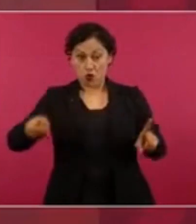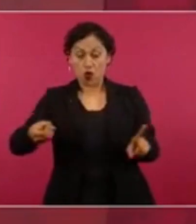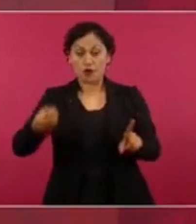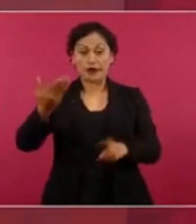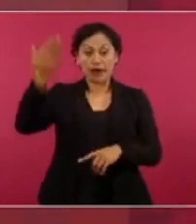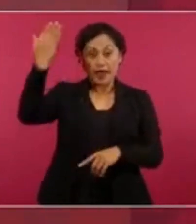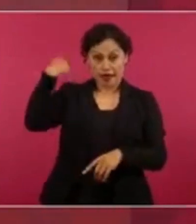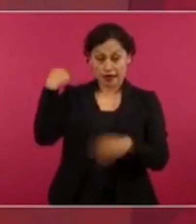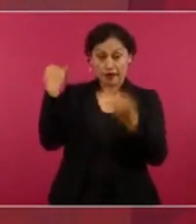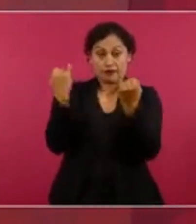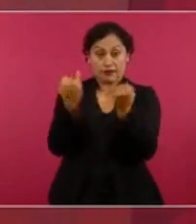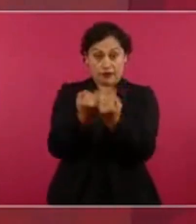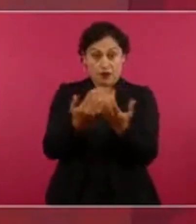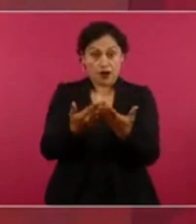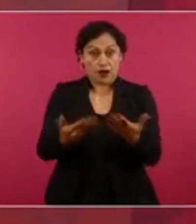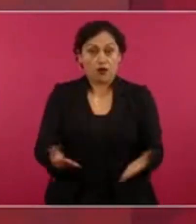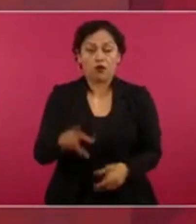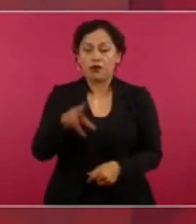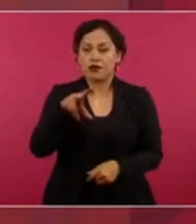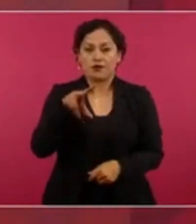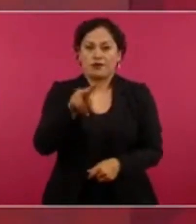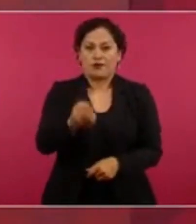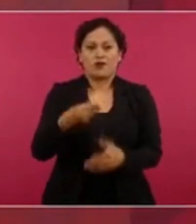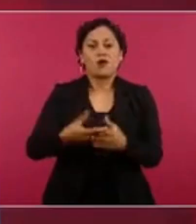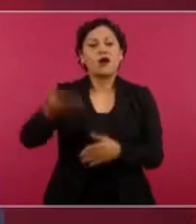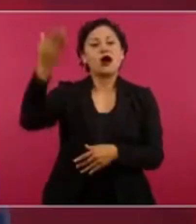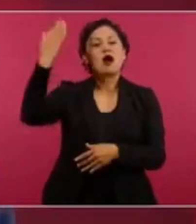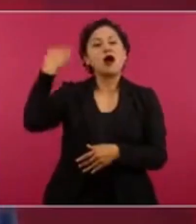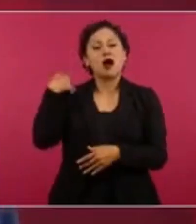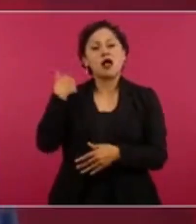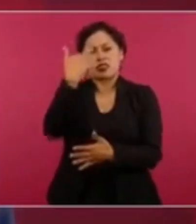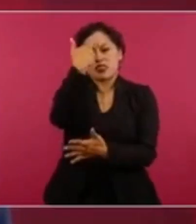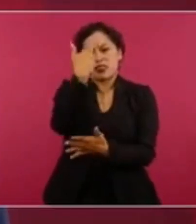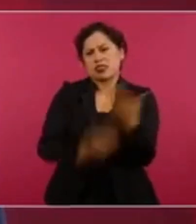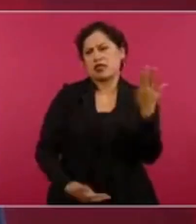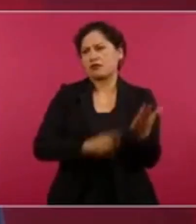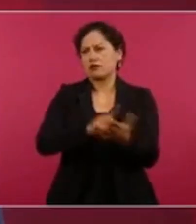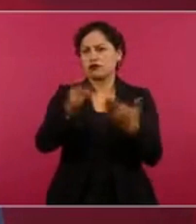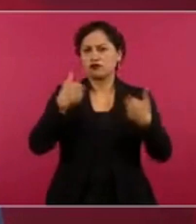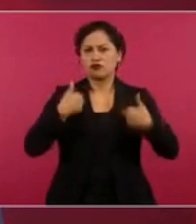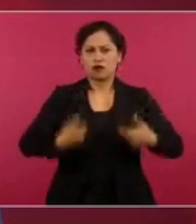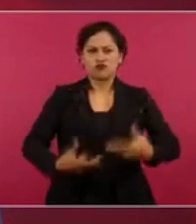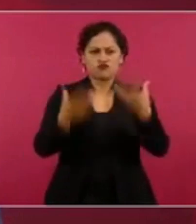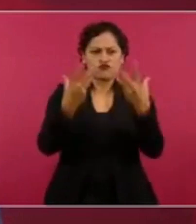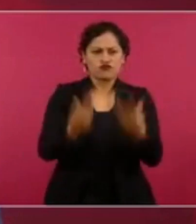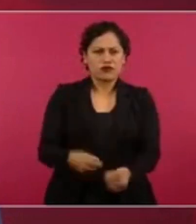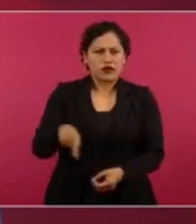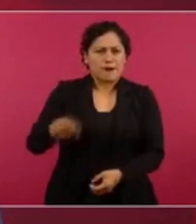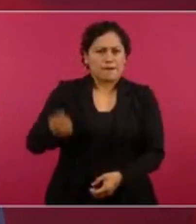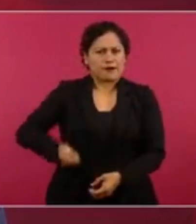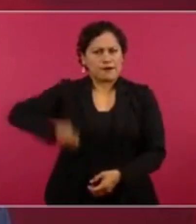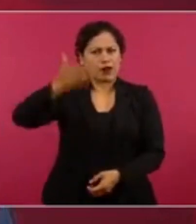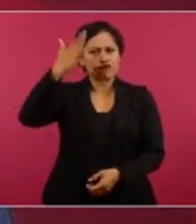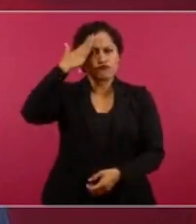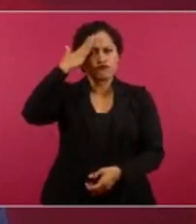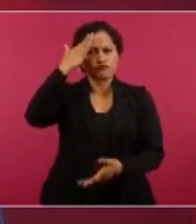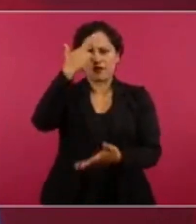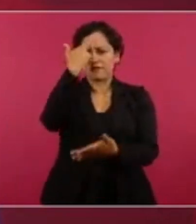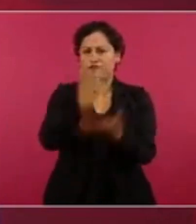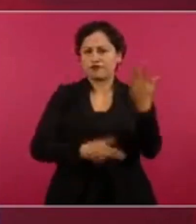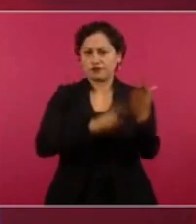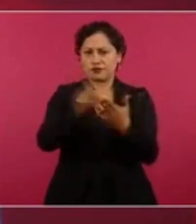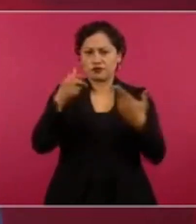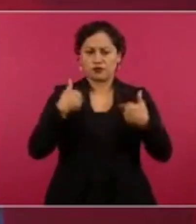el violador principal de los derechos humanos. Yo le